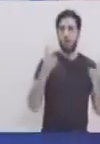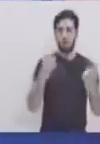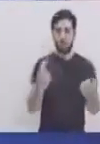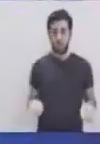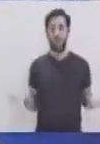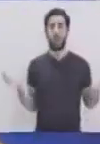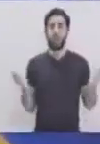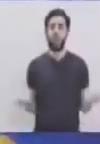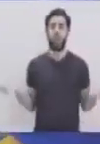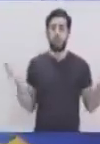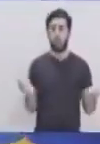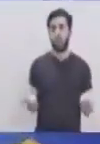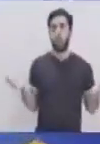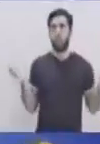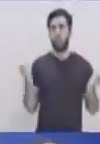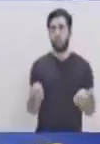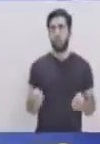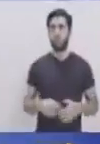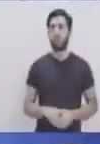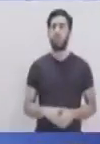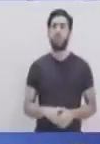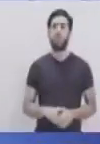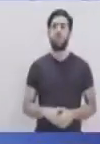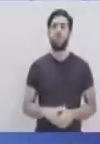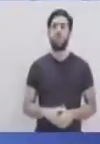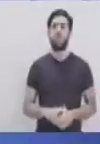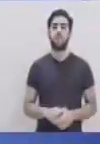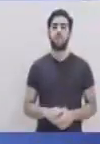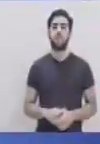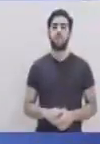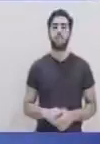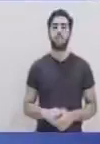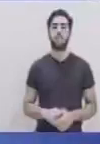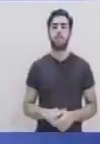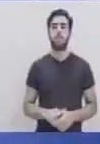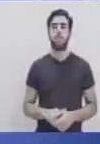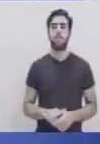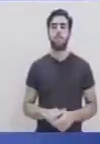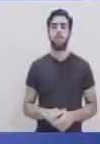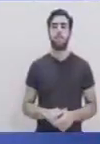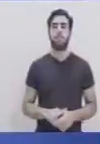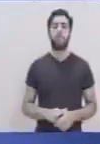paso de nuevo 10 saltos